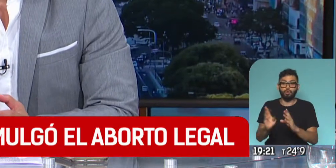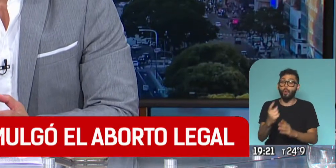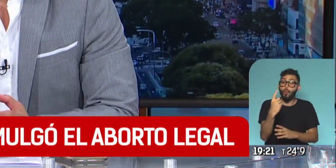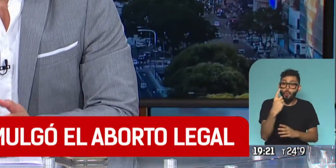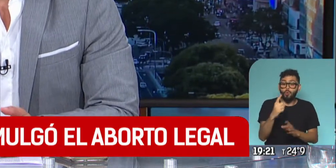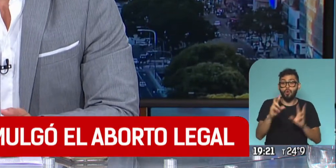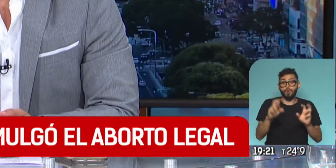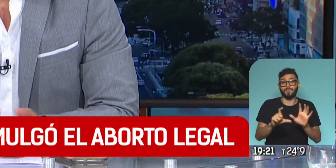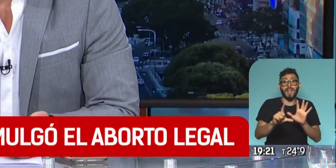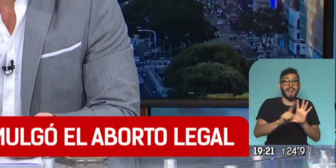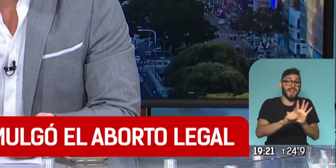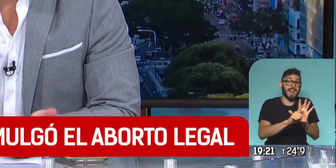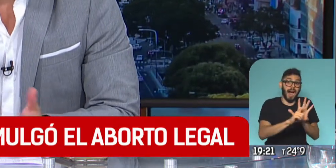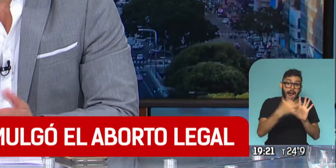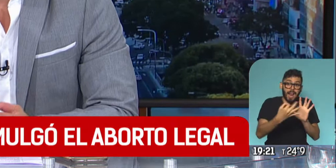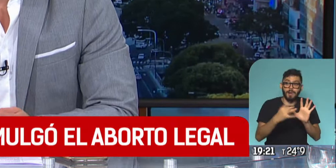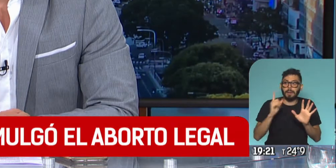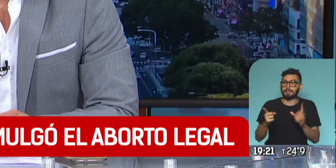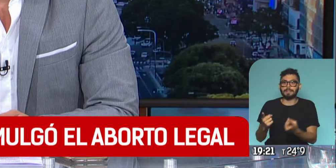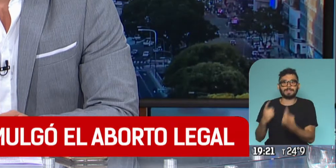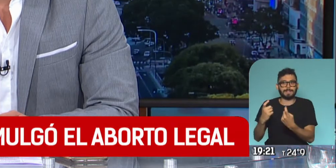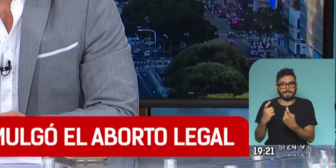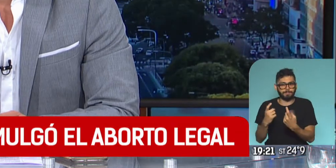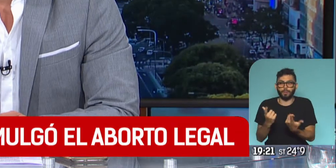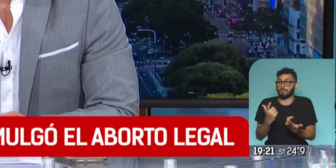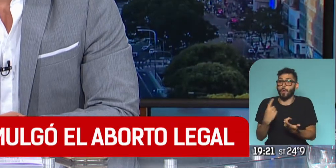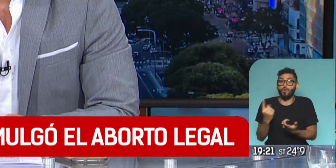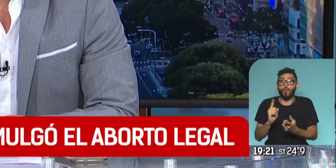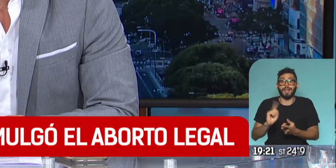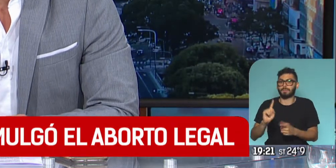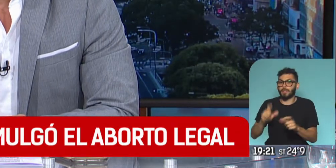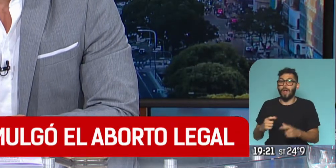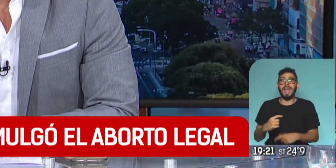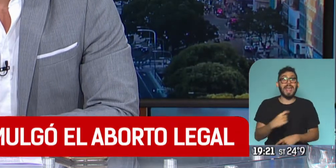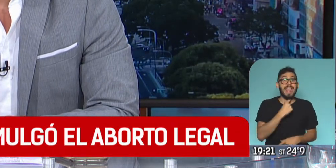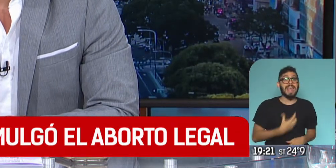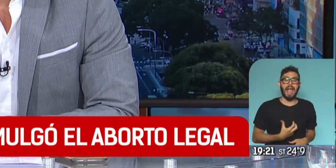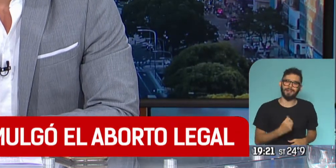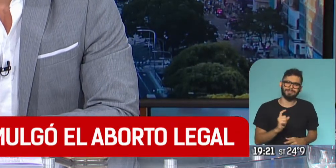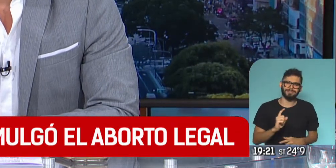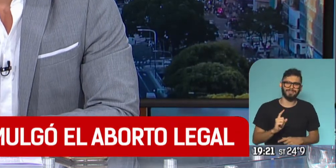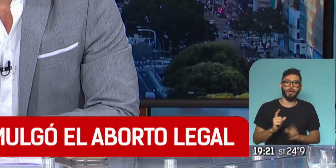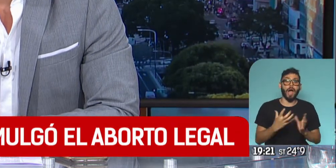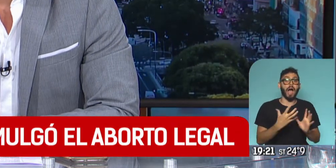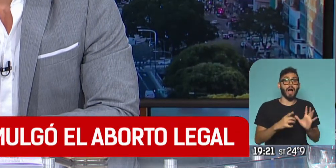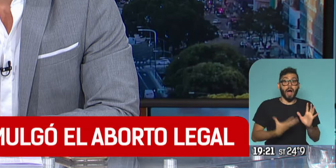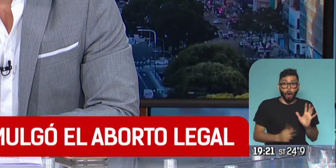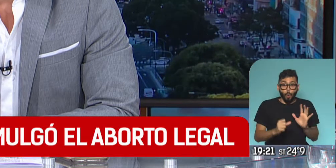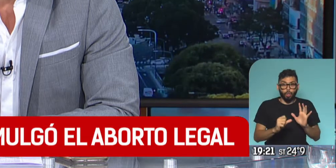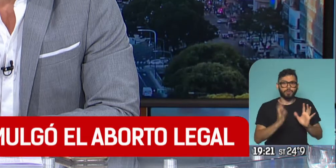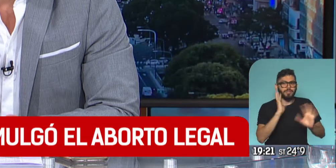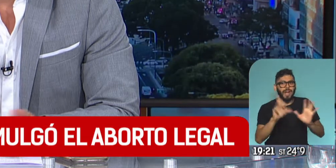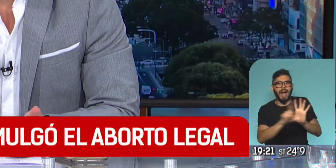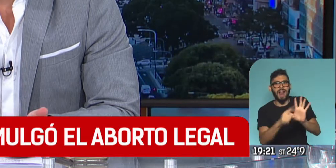y la necesidad, porque nadie va a querer pasar. Que el aborto sea legal no quiere decir que sea algo